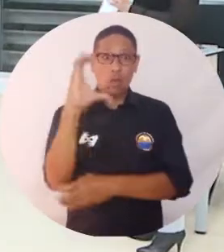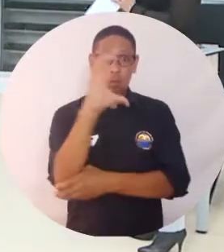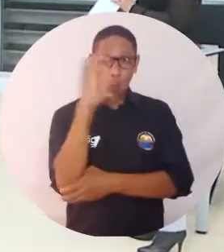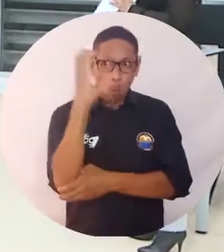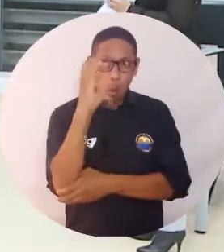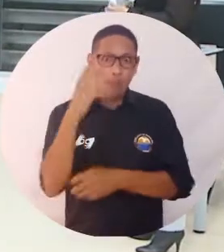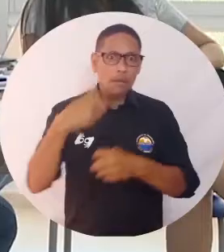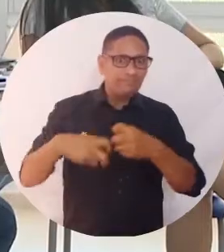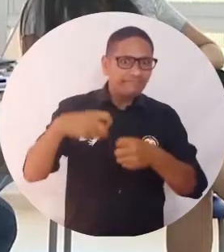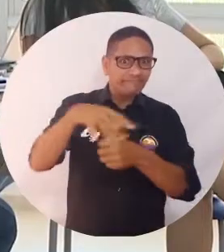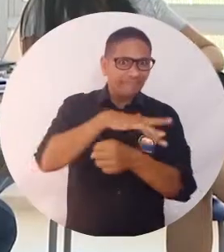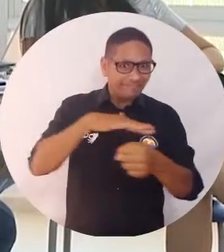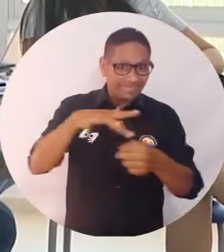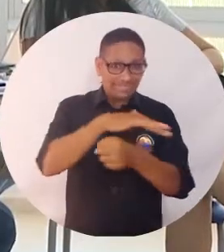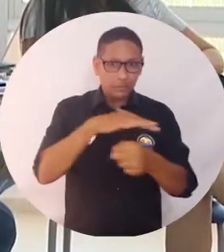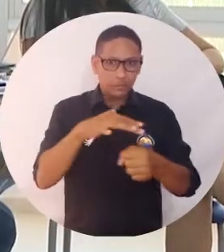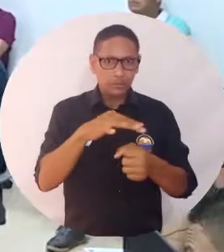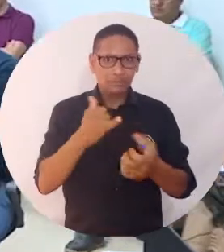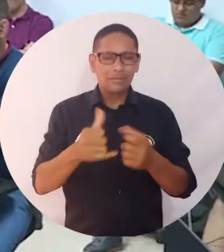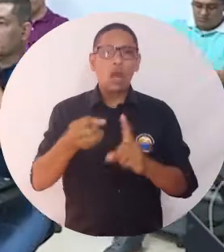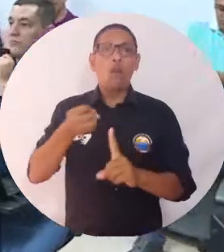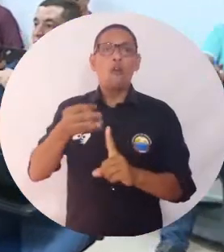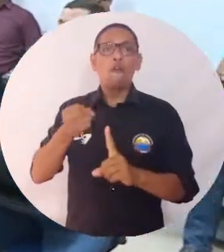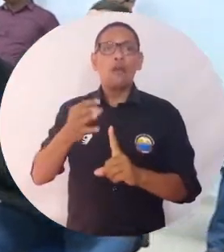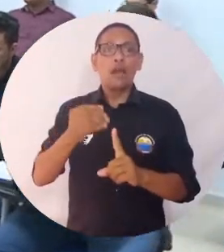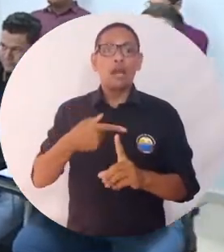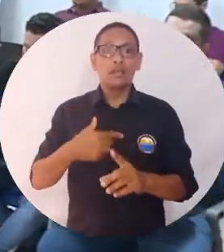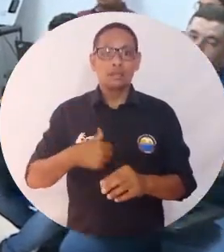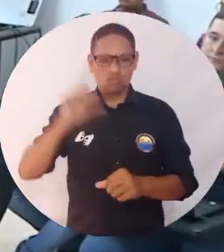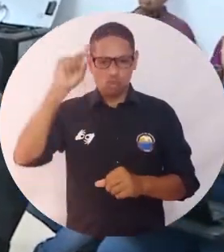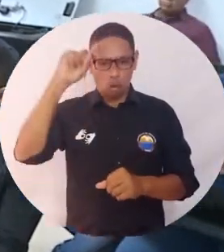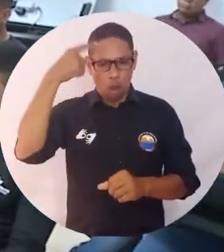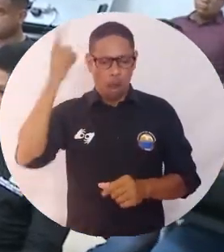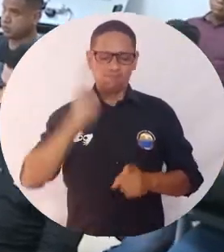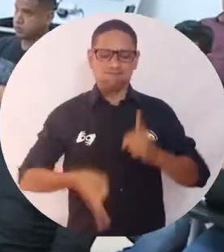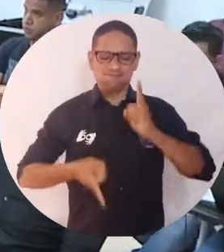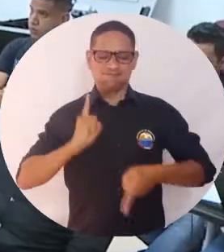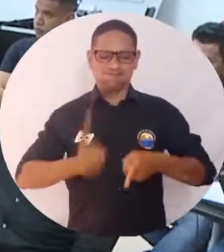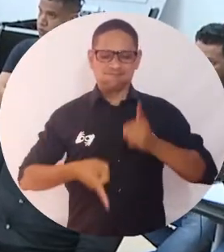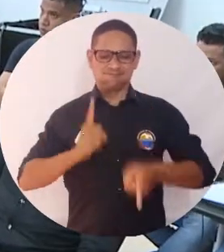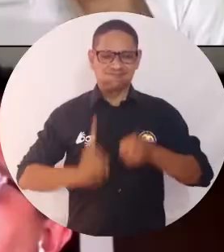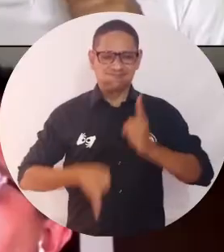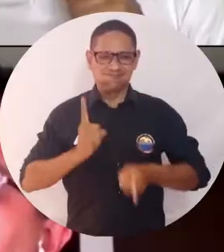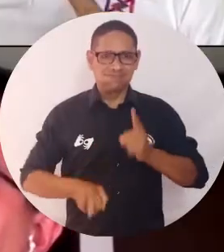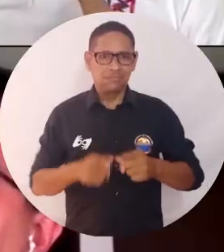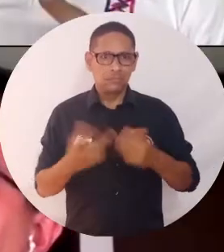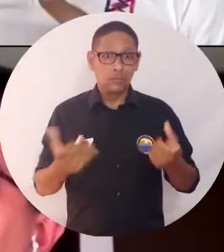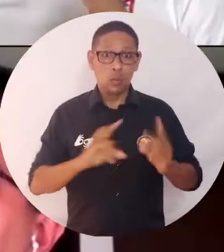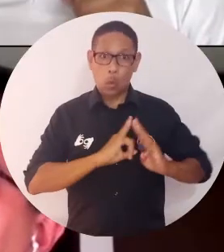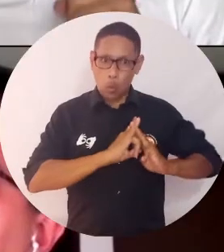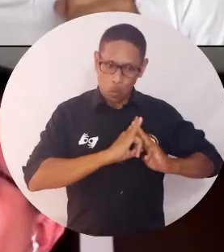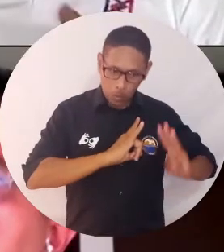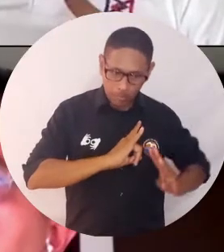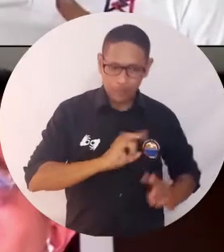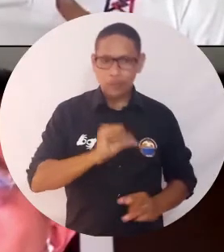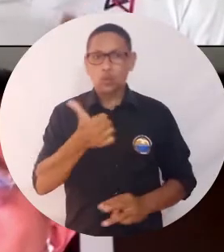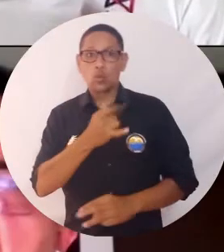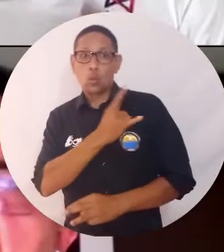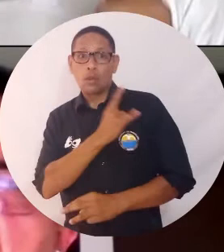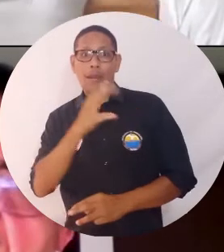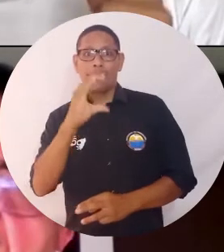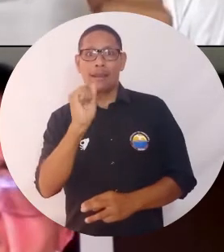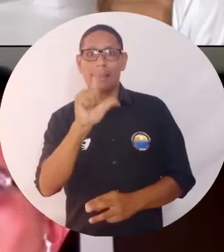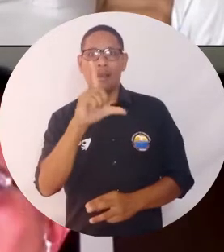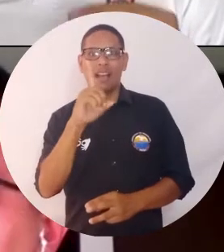coyuntura del país, se llevó a cabo la conferencia denominada Autoritarismo de Estado y el Derecho a la Educación, con la participación de la Alma Mater